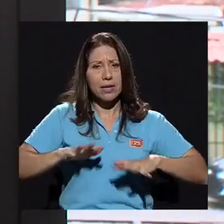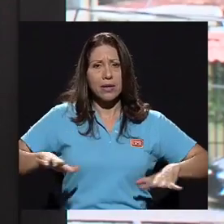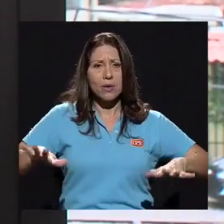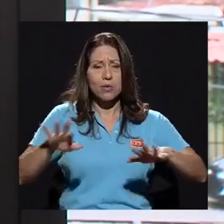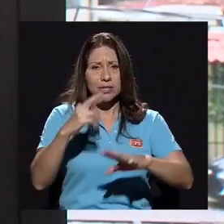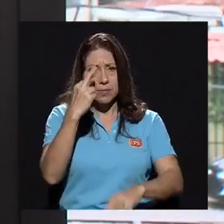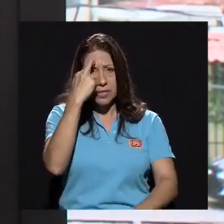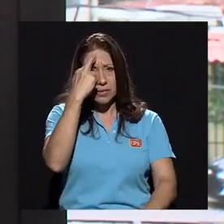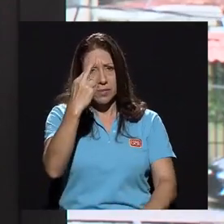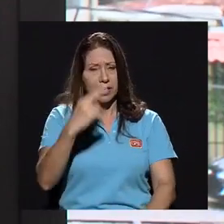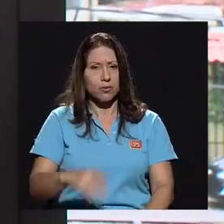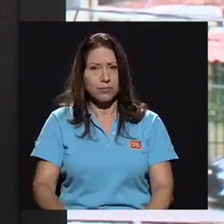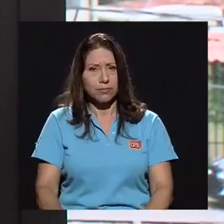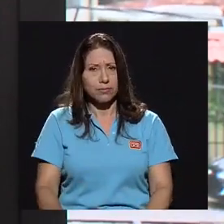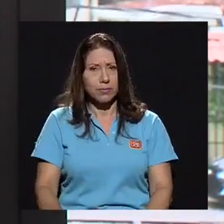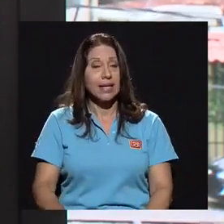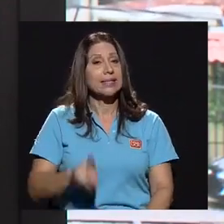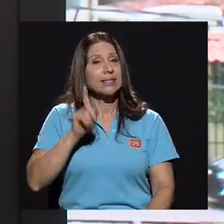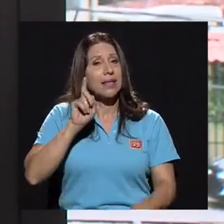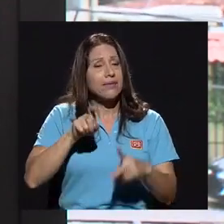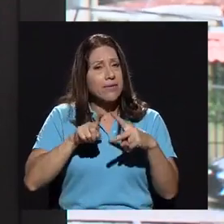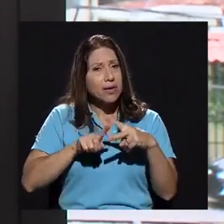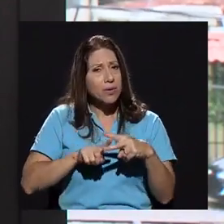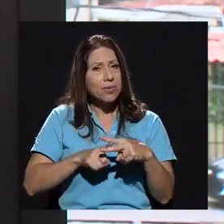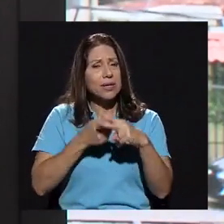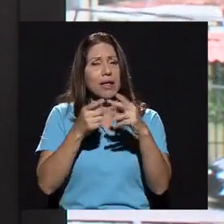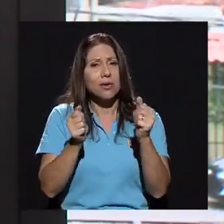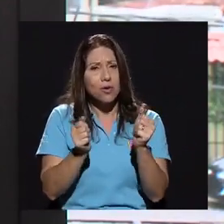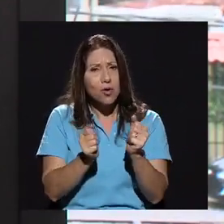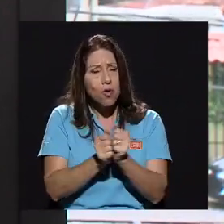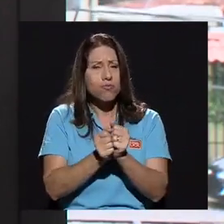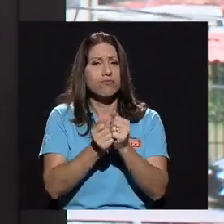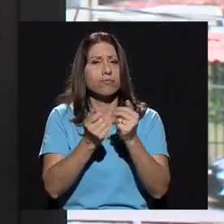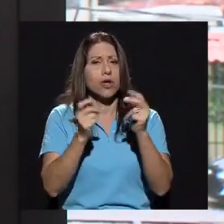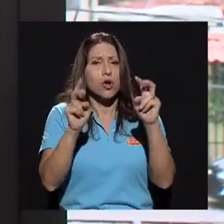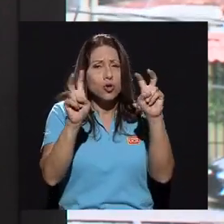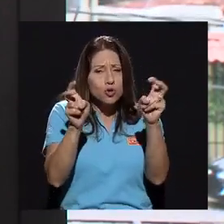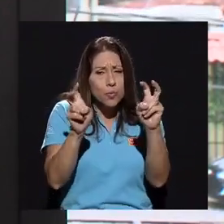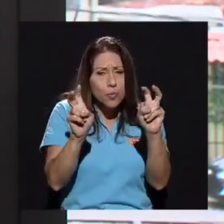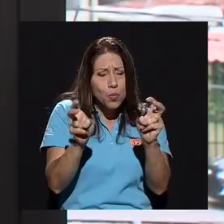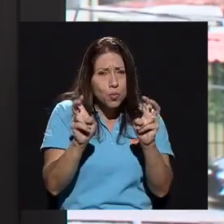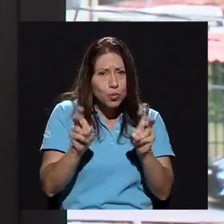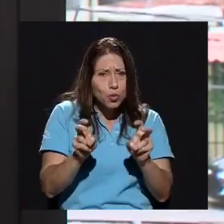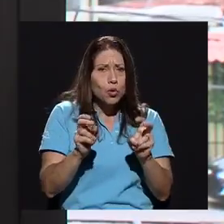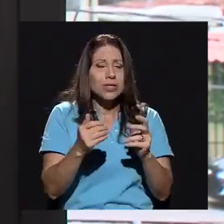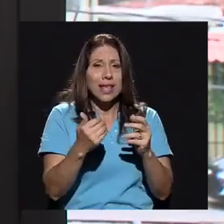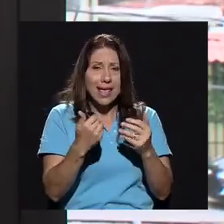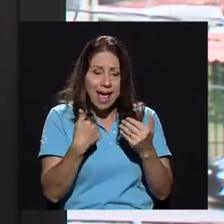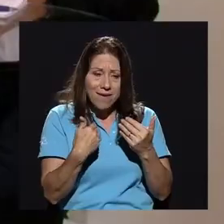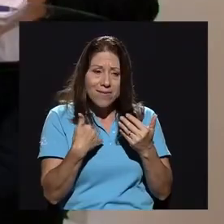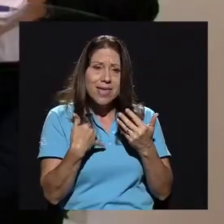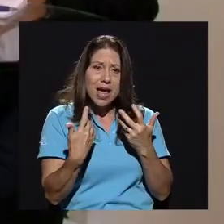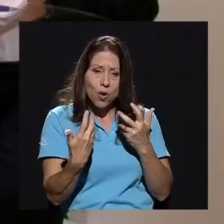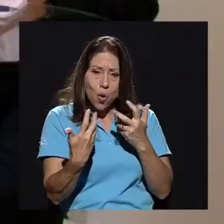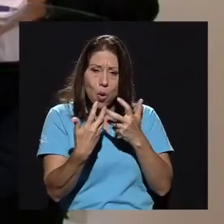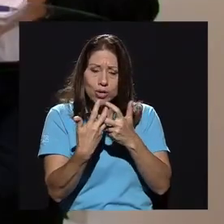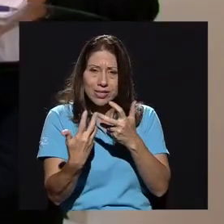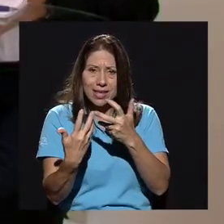respeto y se debe haber comenzado con los puntos claramente que había coincidencia